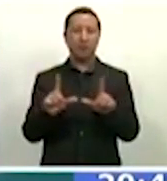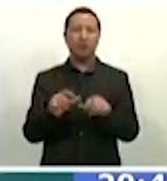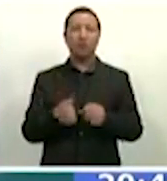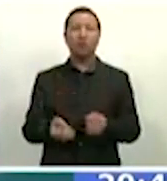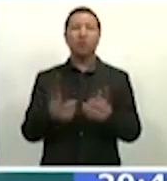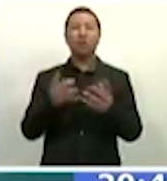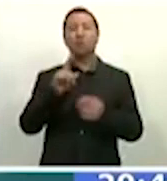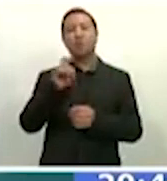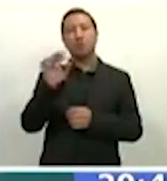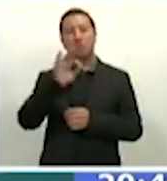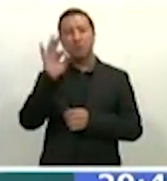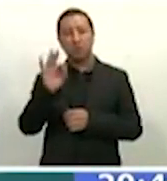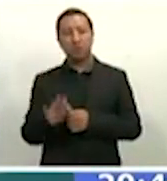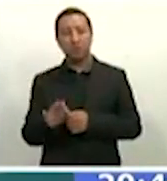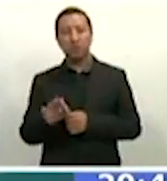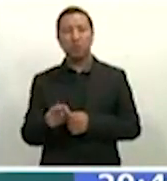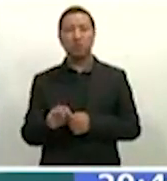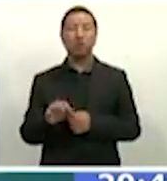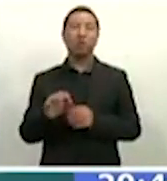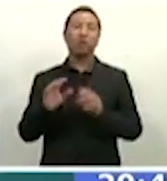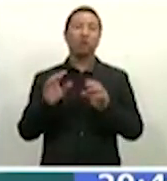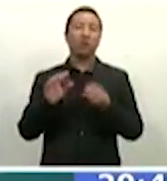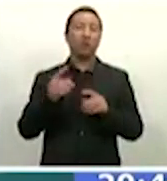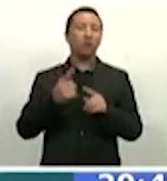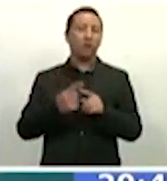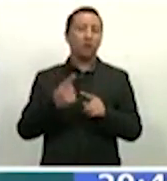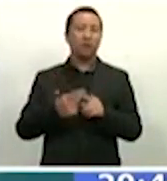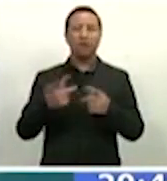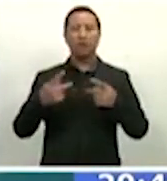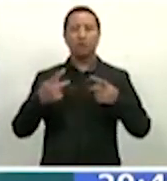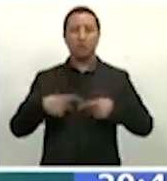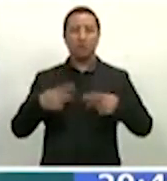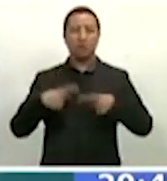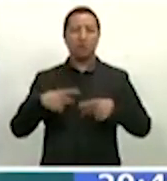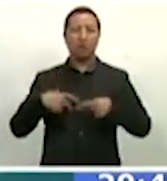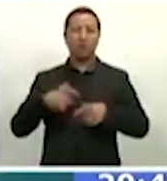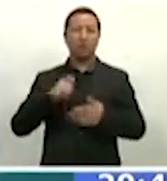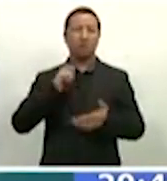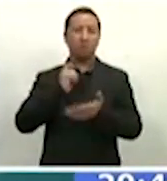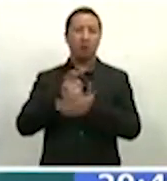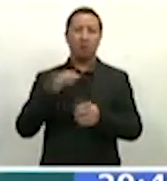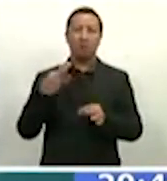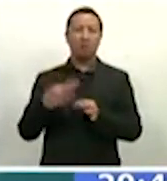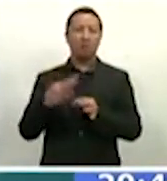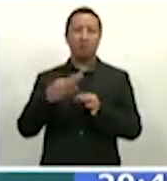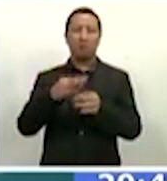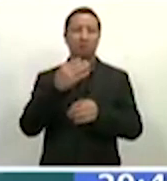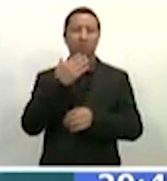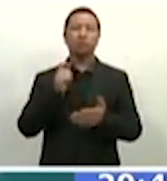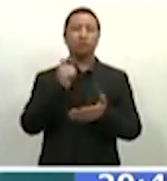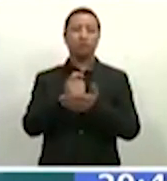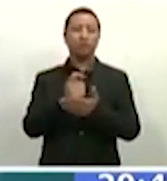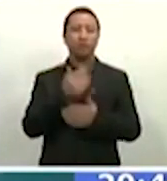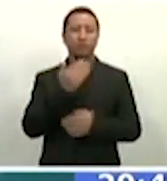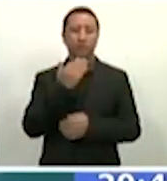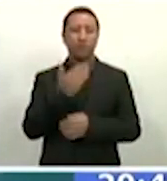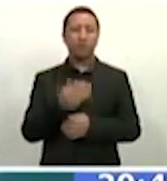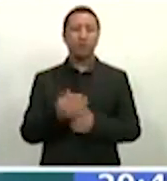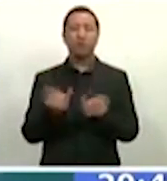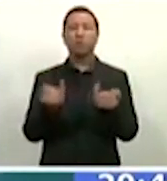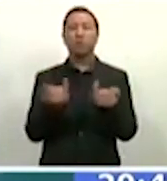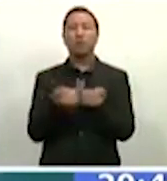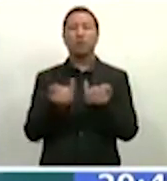el 100% a aquellas personas que se encuentran al corriente de sus pagos para este ejercicio y para